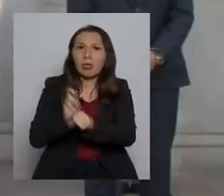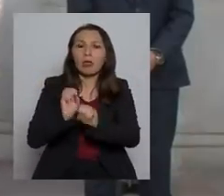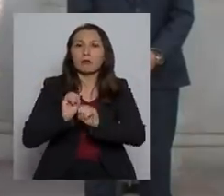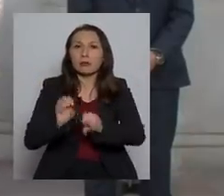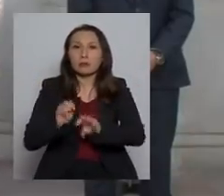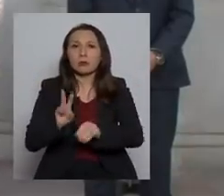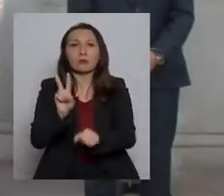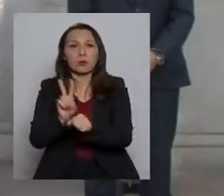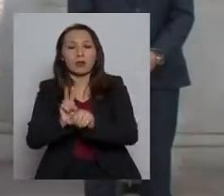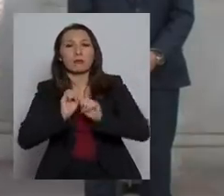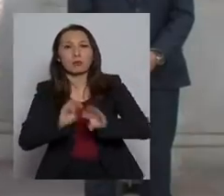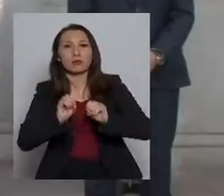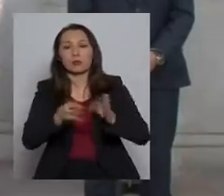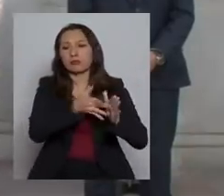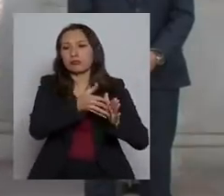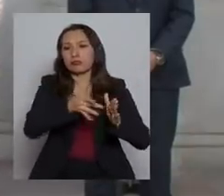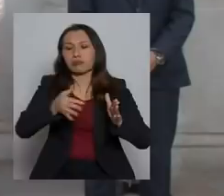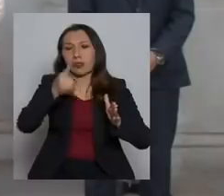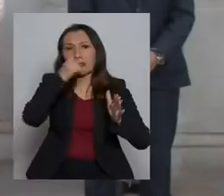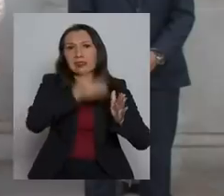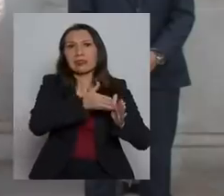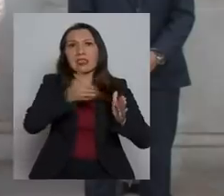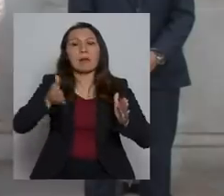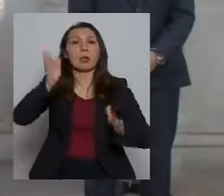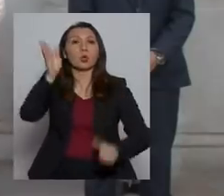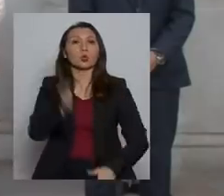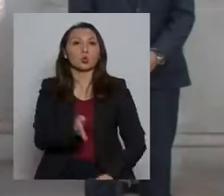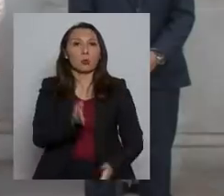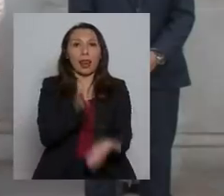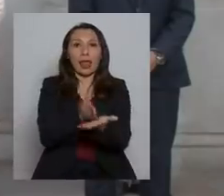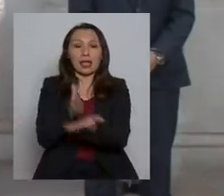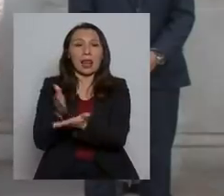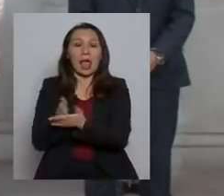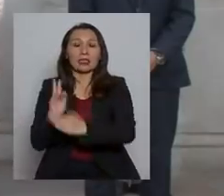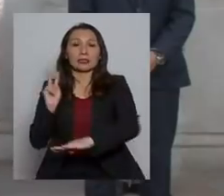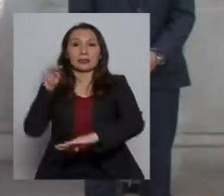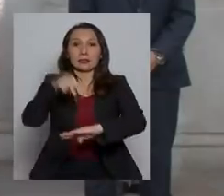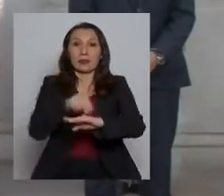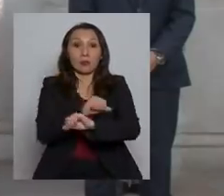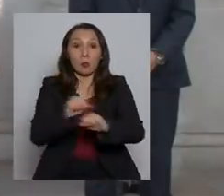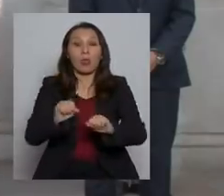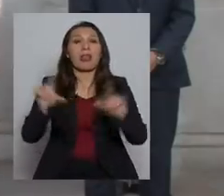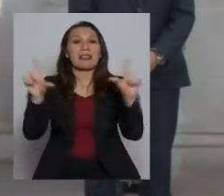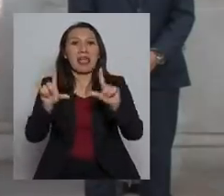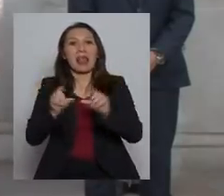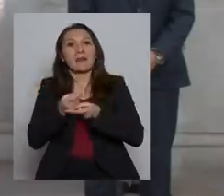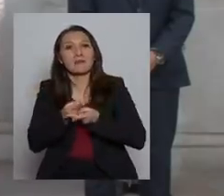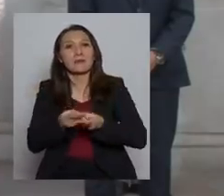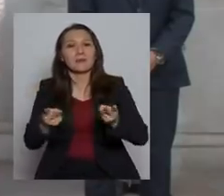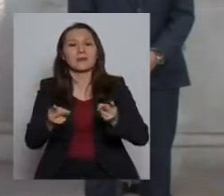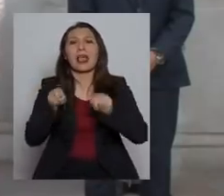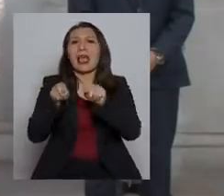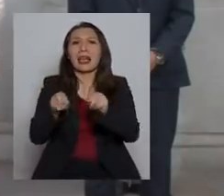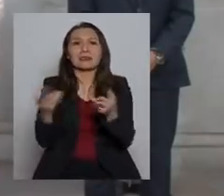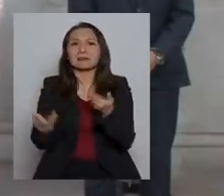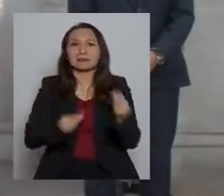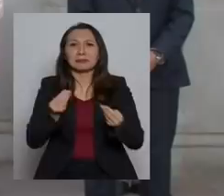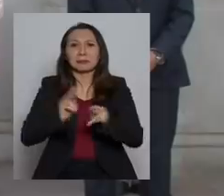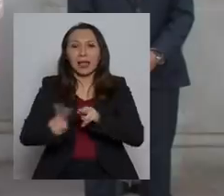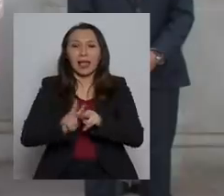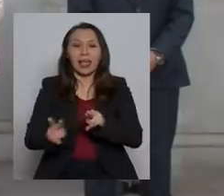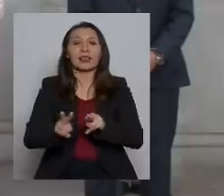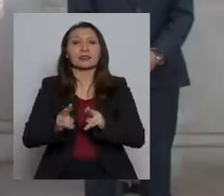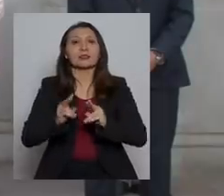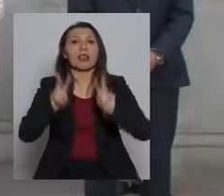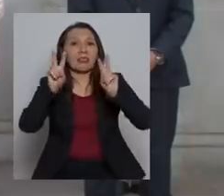educativo, durante el periodo de suspensión de clases presenciales. Esta plataforma va a